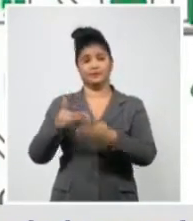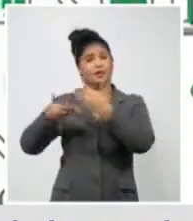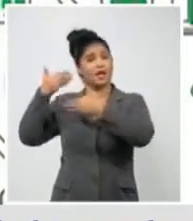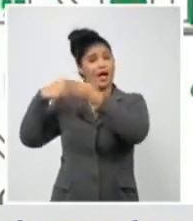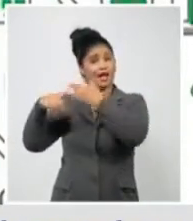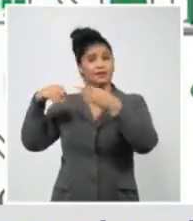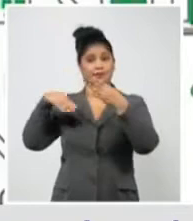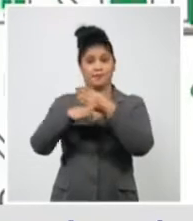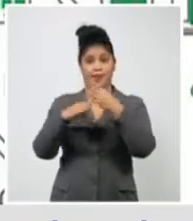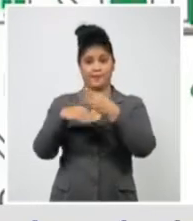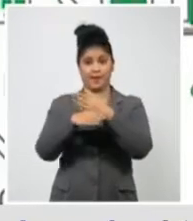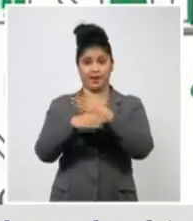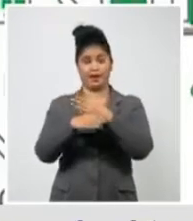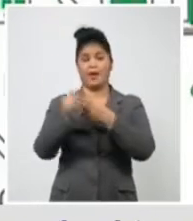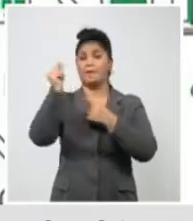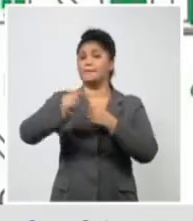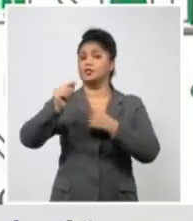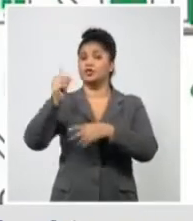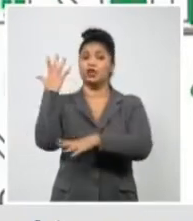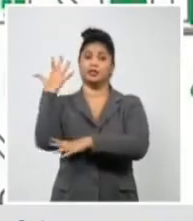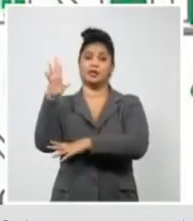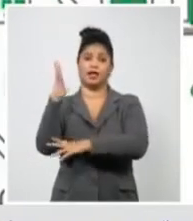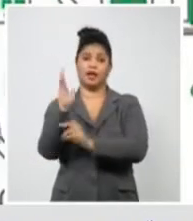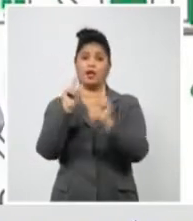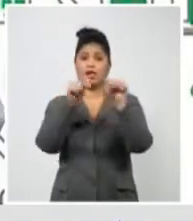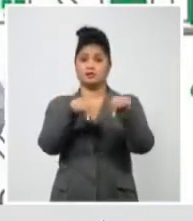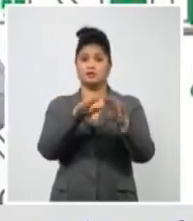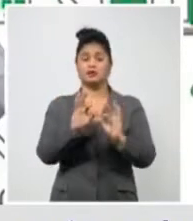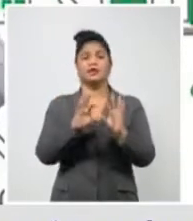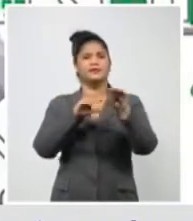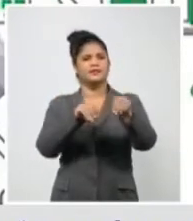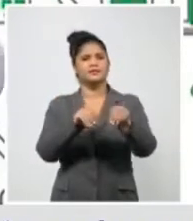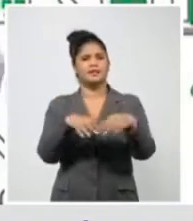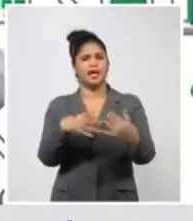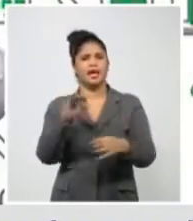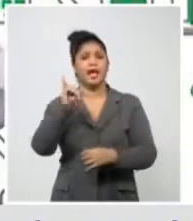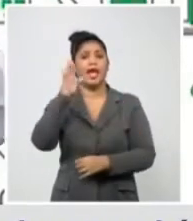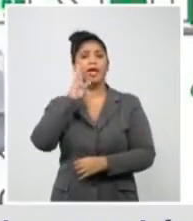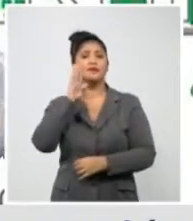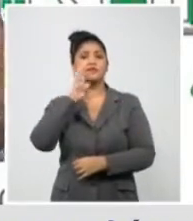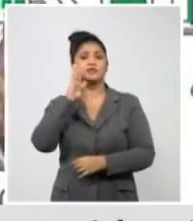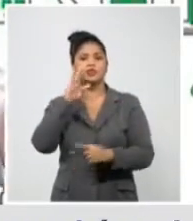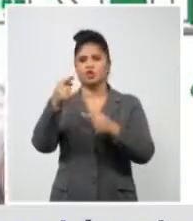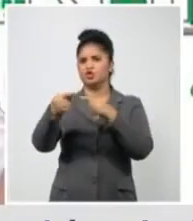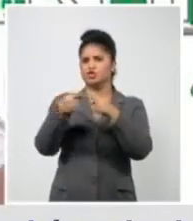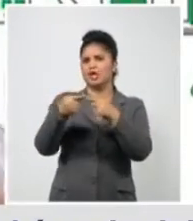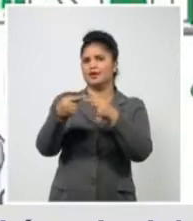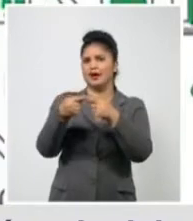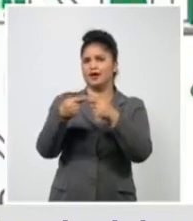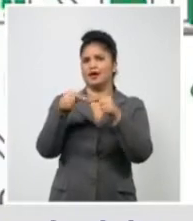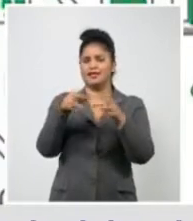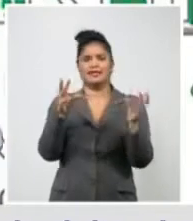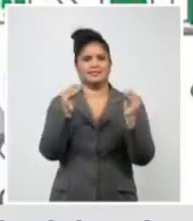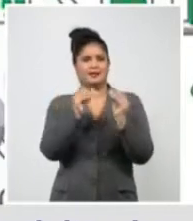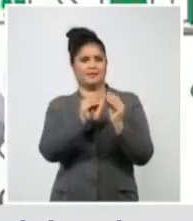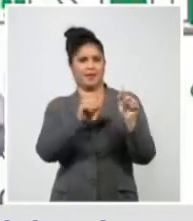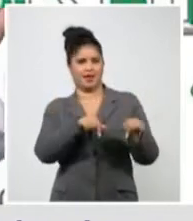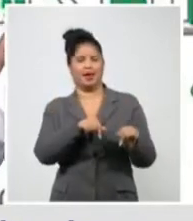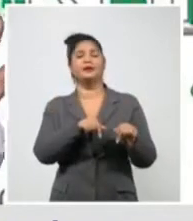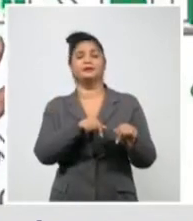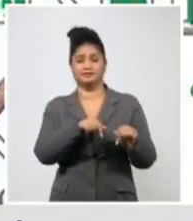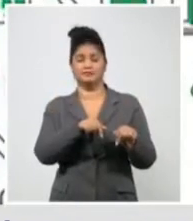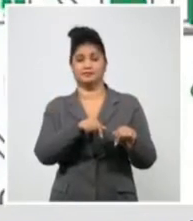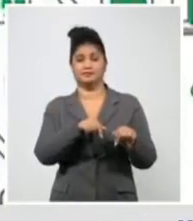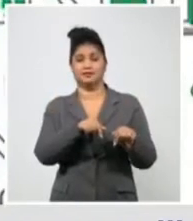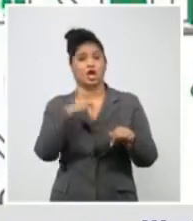casos autóctonos, lo que se ha detectado realmente es la variante genética G. Esto es